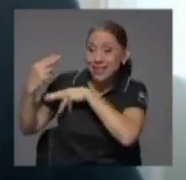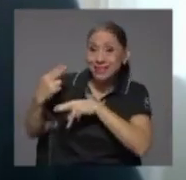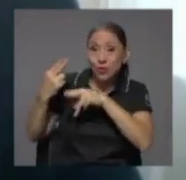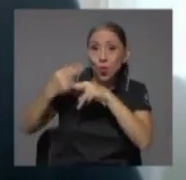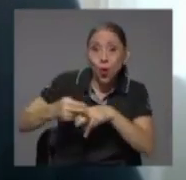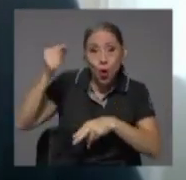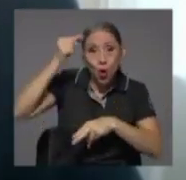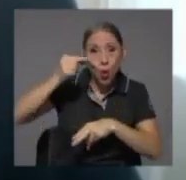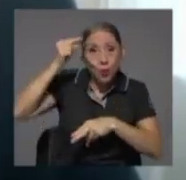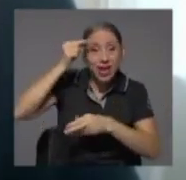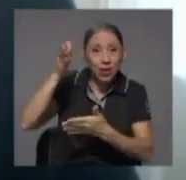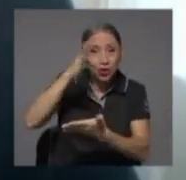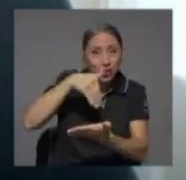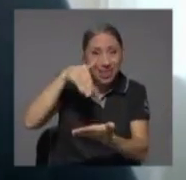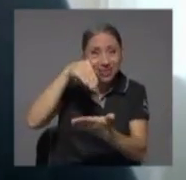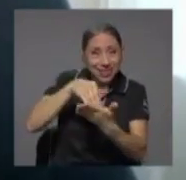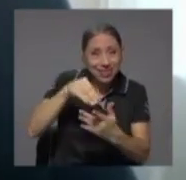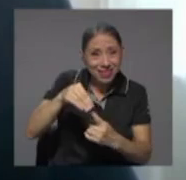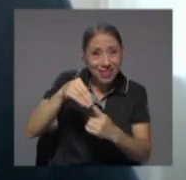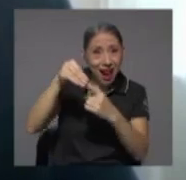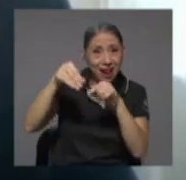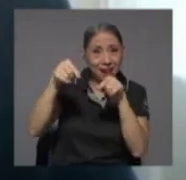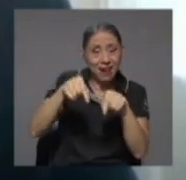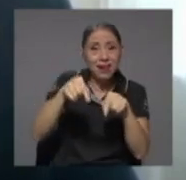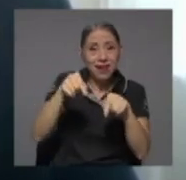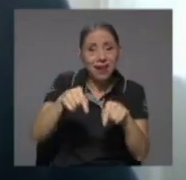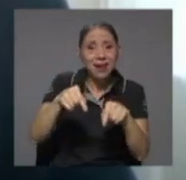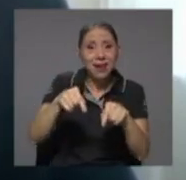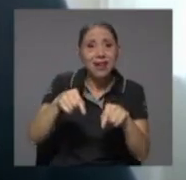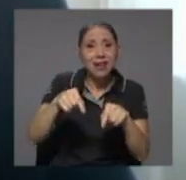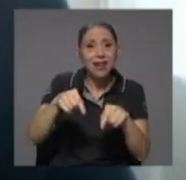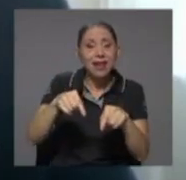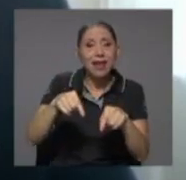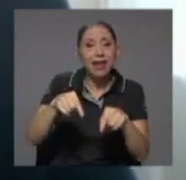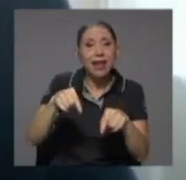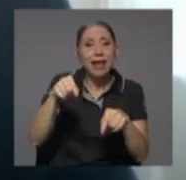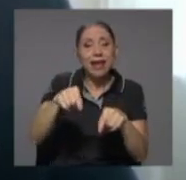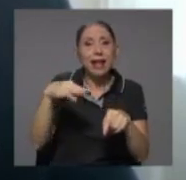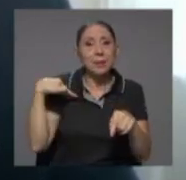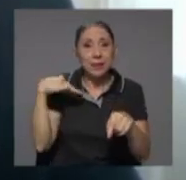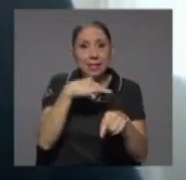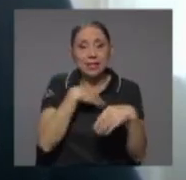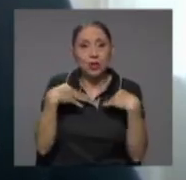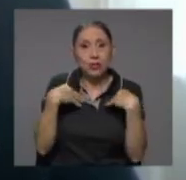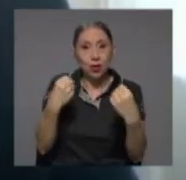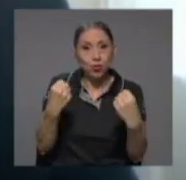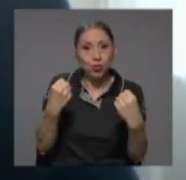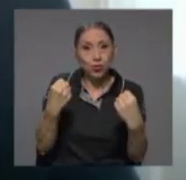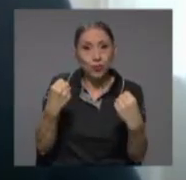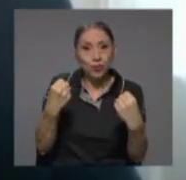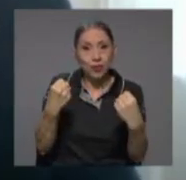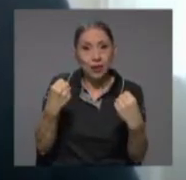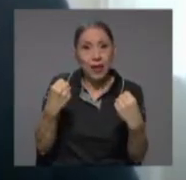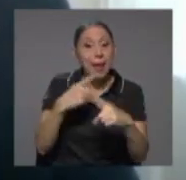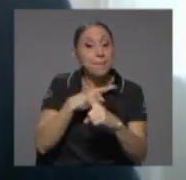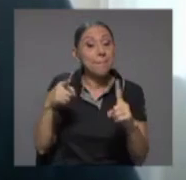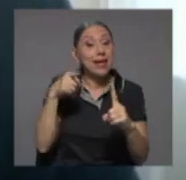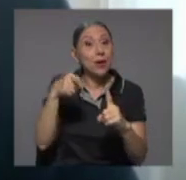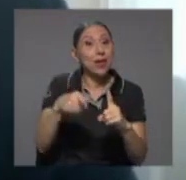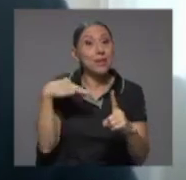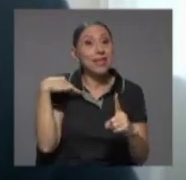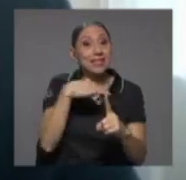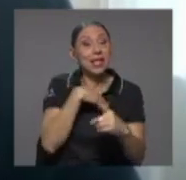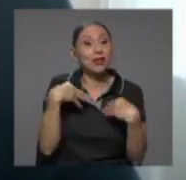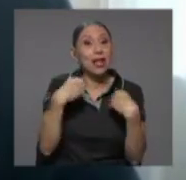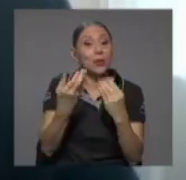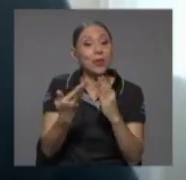gobierno central en primera línea en en en en parte del ministerio de salud pero detrás del ministerio de salud el